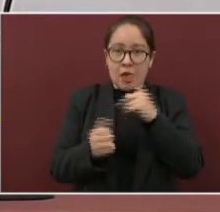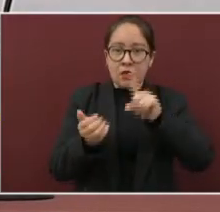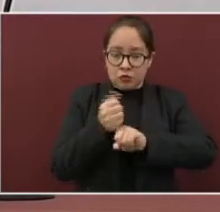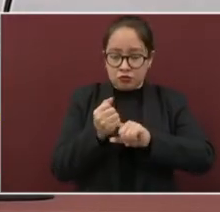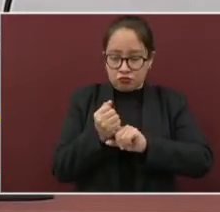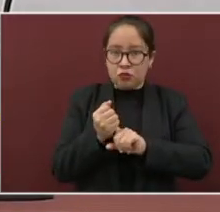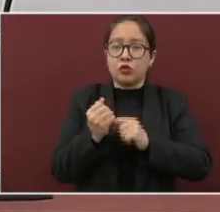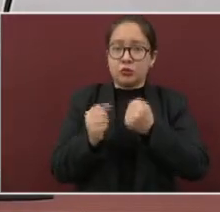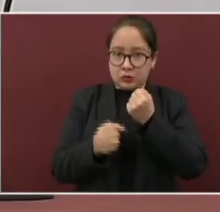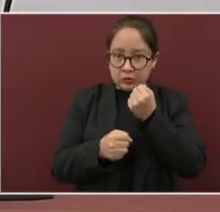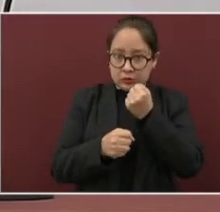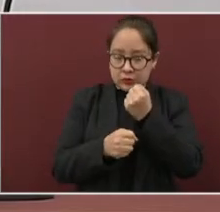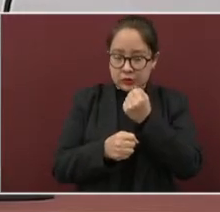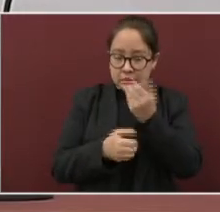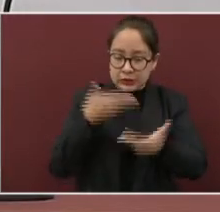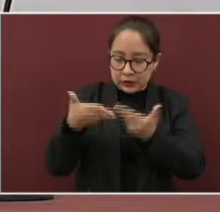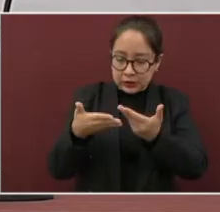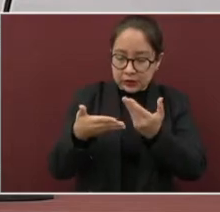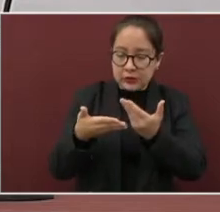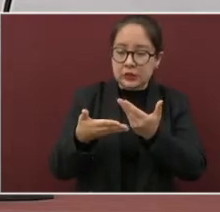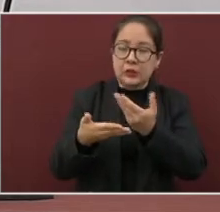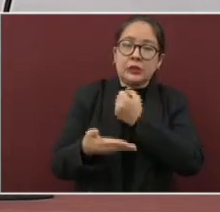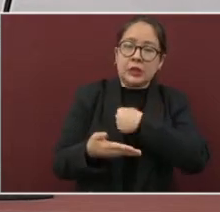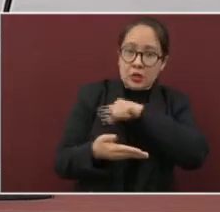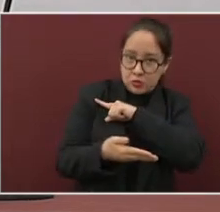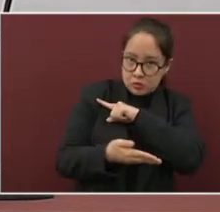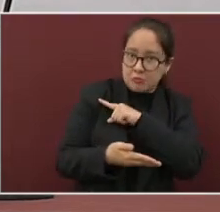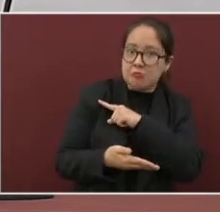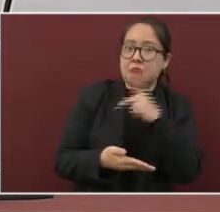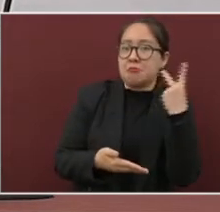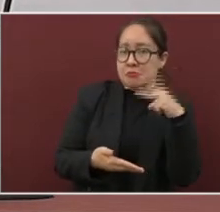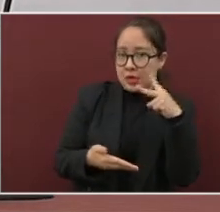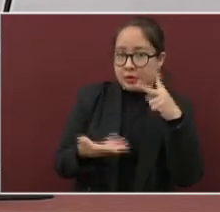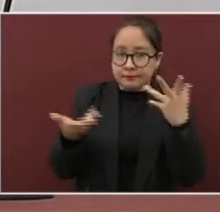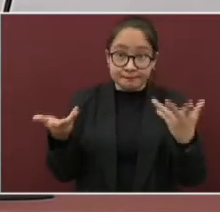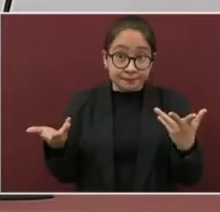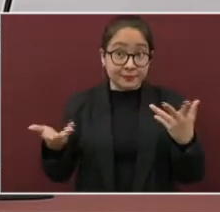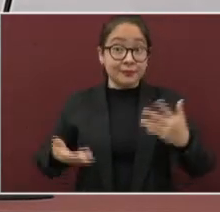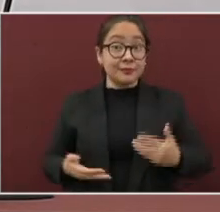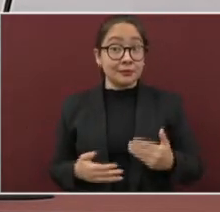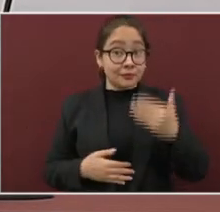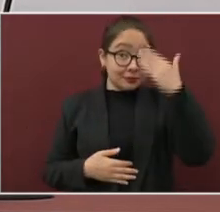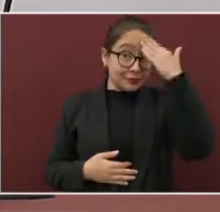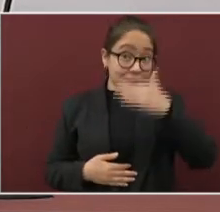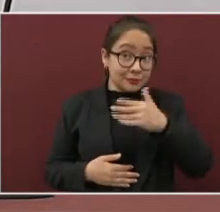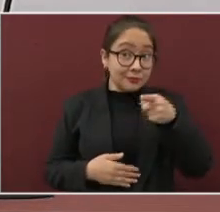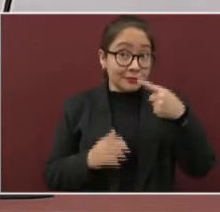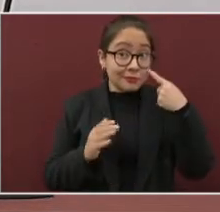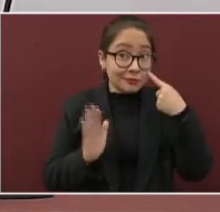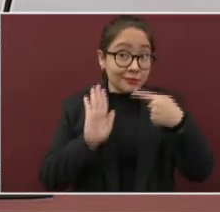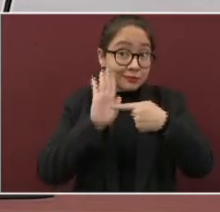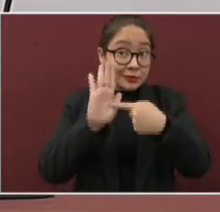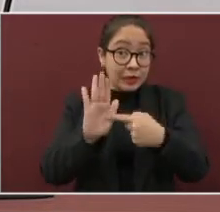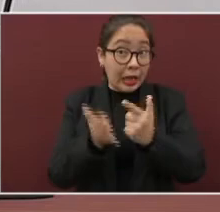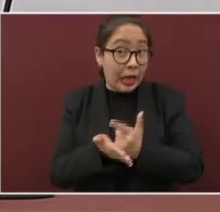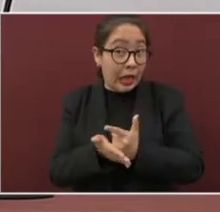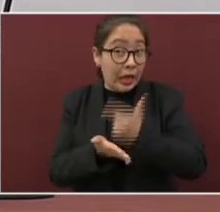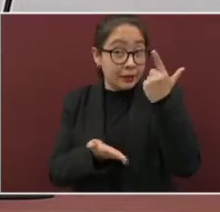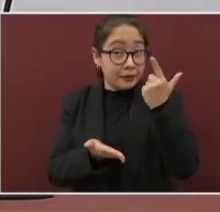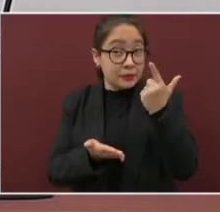veracruzana. Como ven ustedes, en efecto, los índices graves han bajado